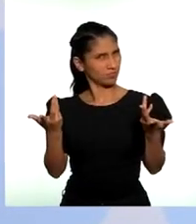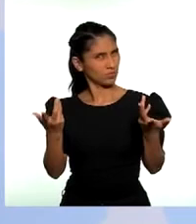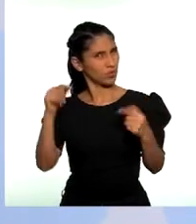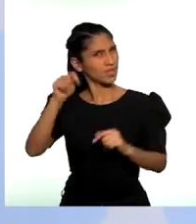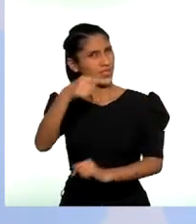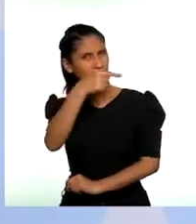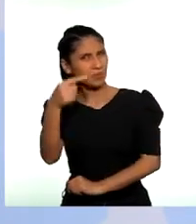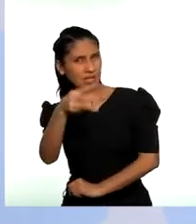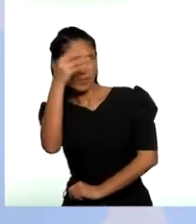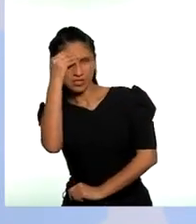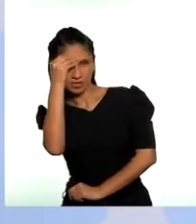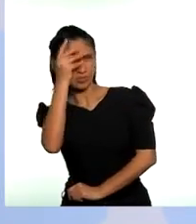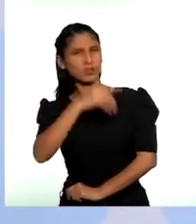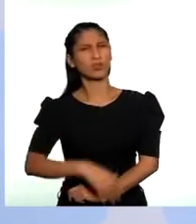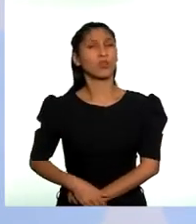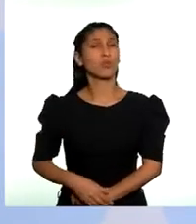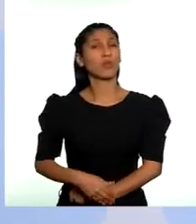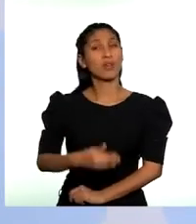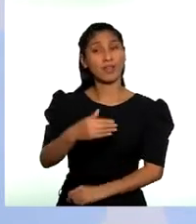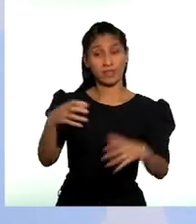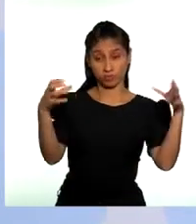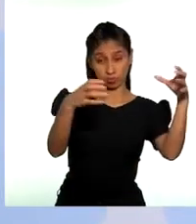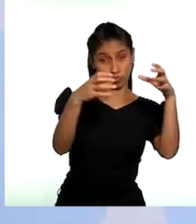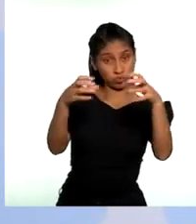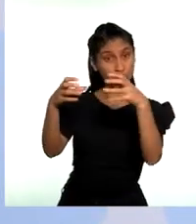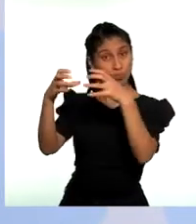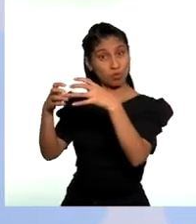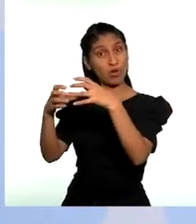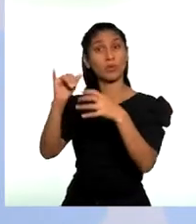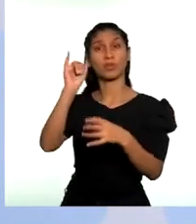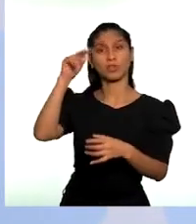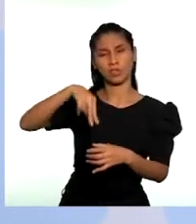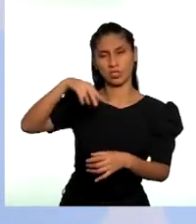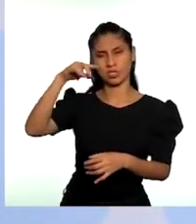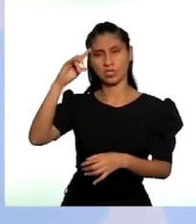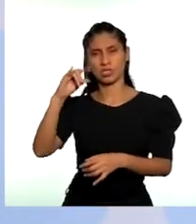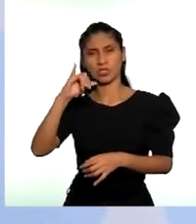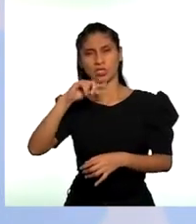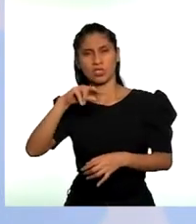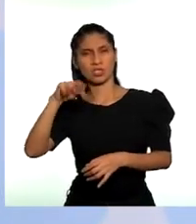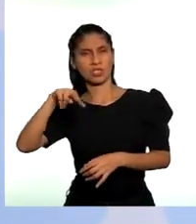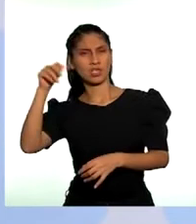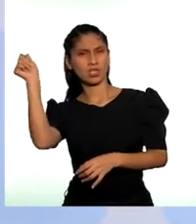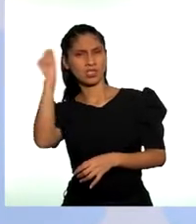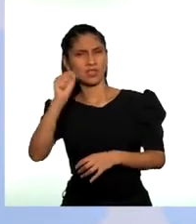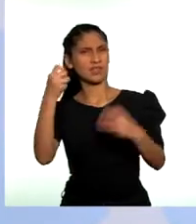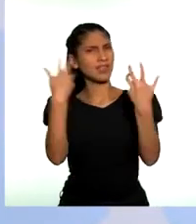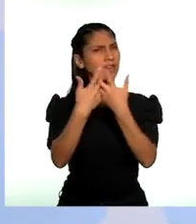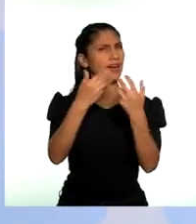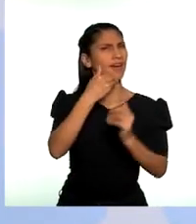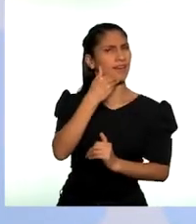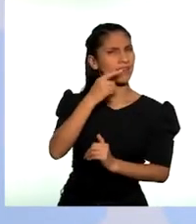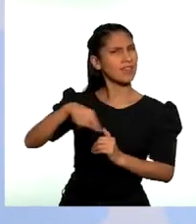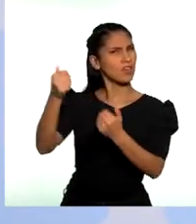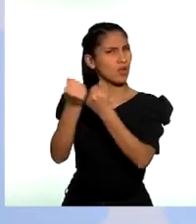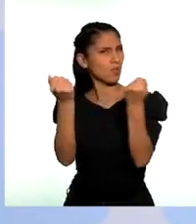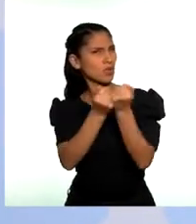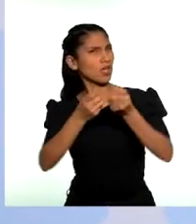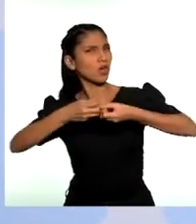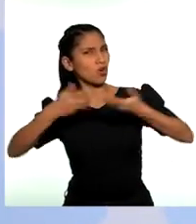Esta semana aprendimos quiénes conforman los pueblos indígenas u originarios y el gran aporte que han dado a nuestra sociedad.